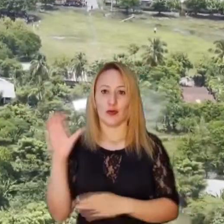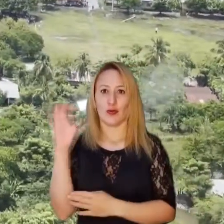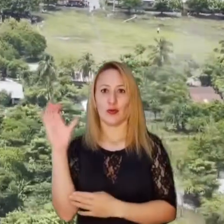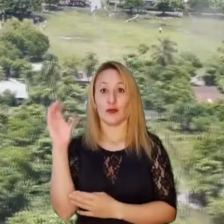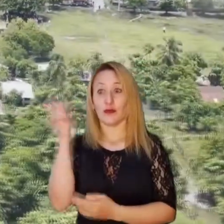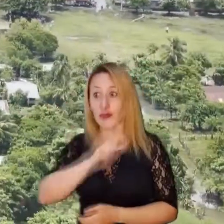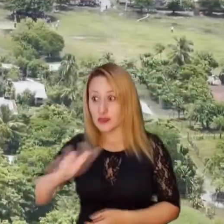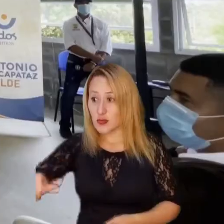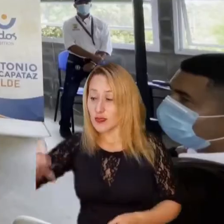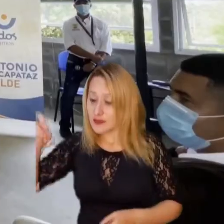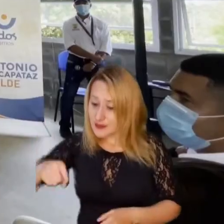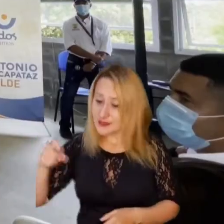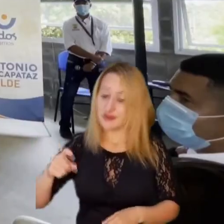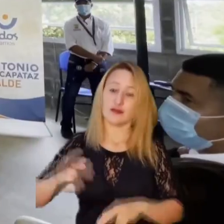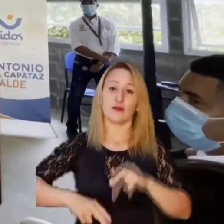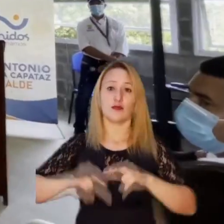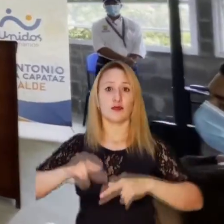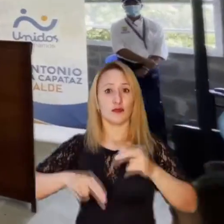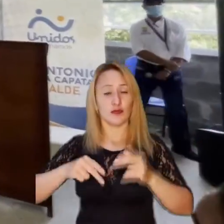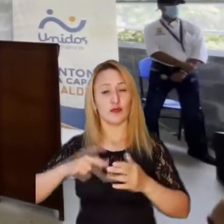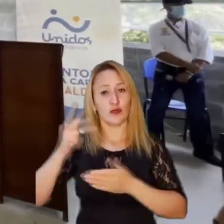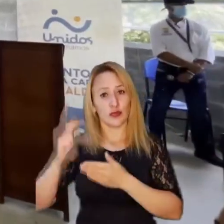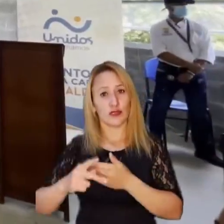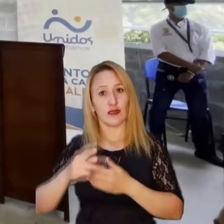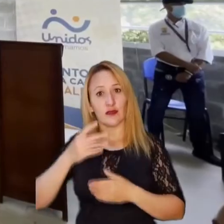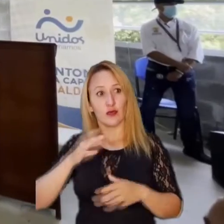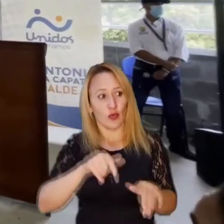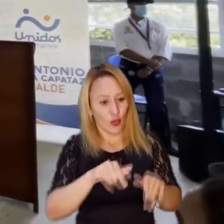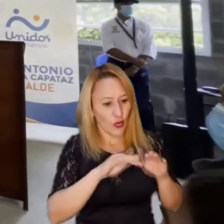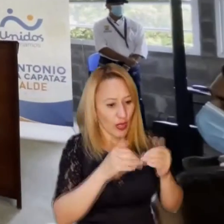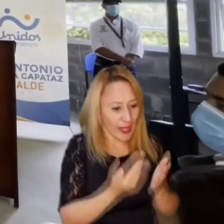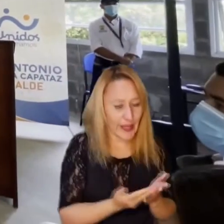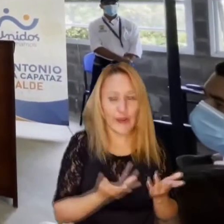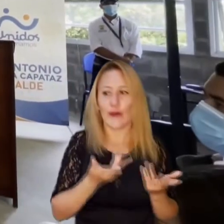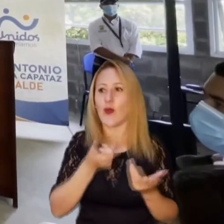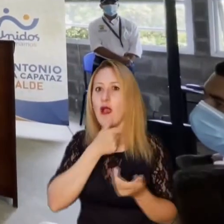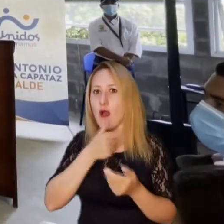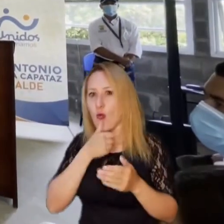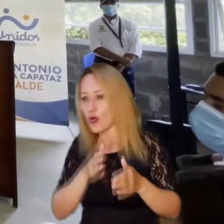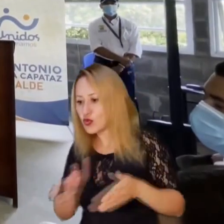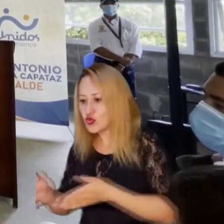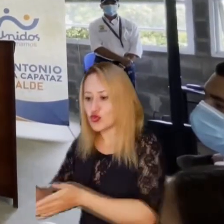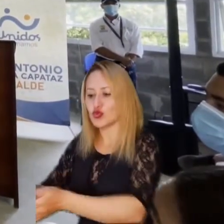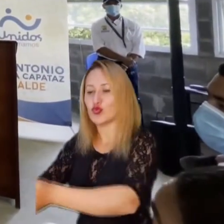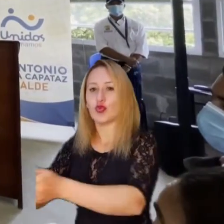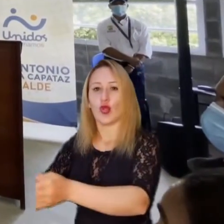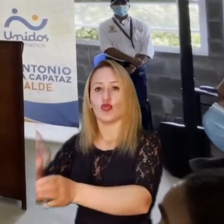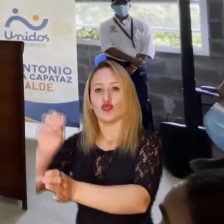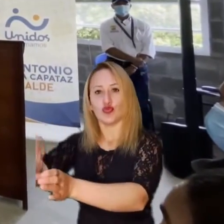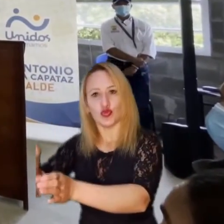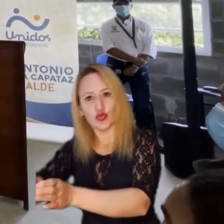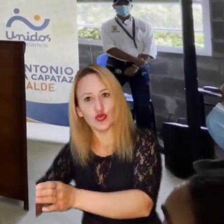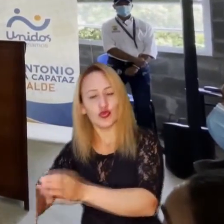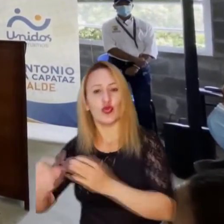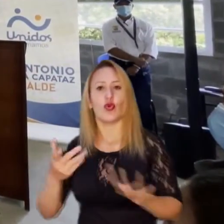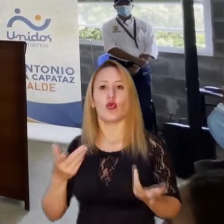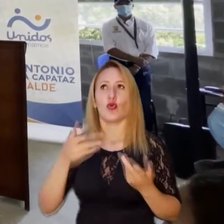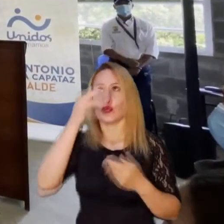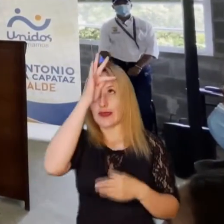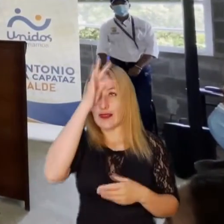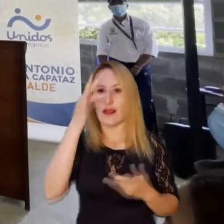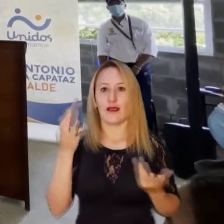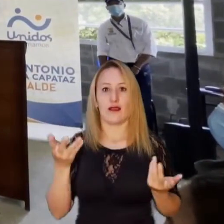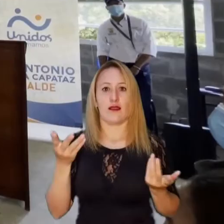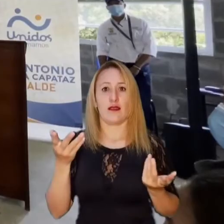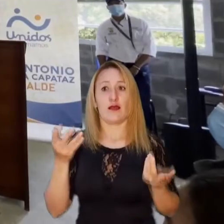país que la gente que tanto necesita las obras. Este colegio, los acueductos, los alcantarillados, los